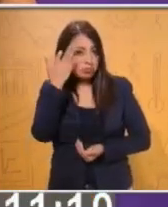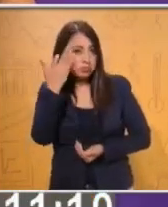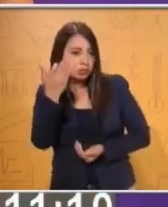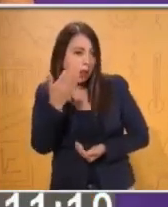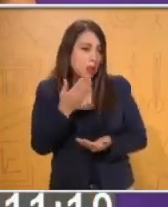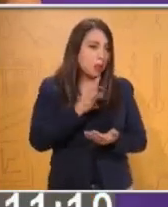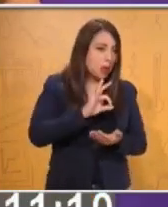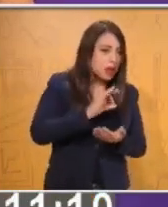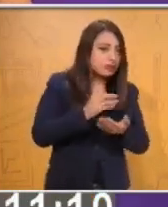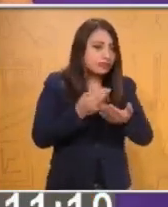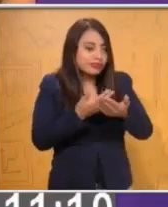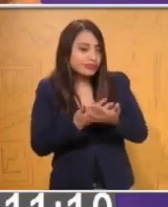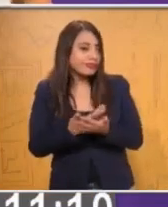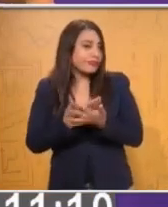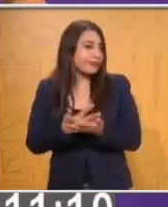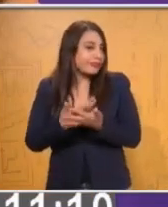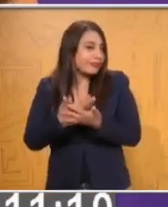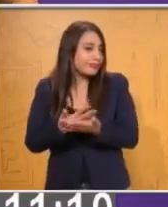dibujar la siguiente figura?